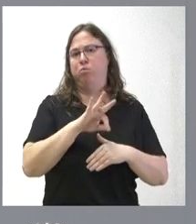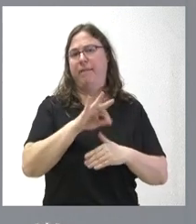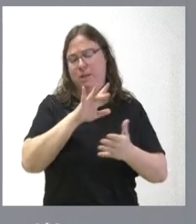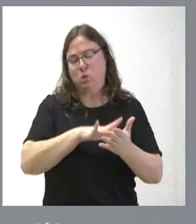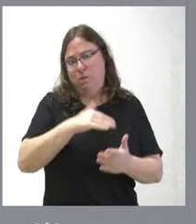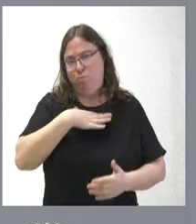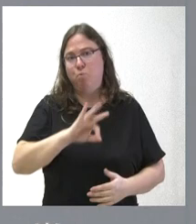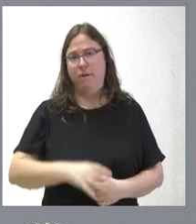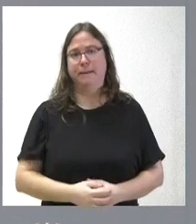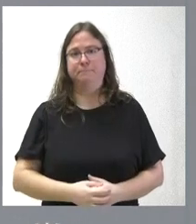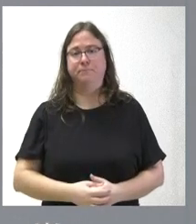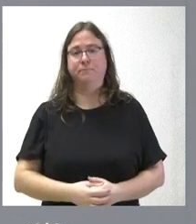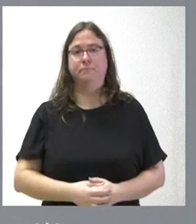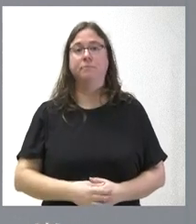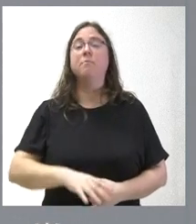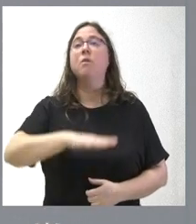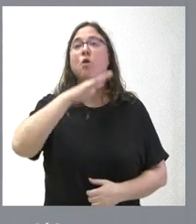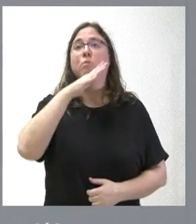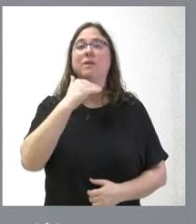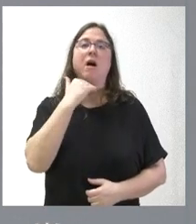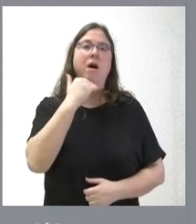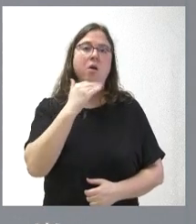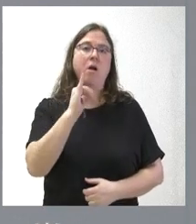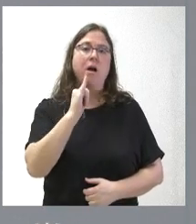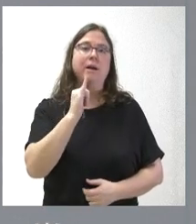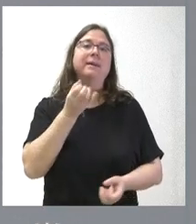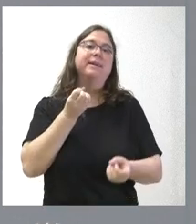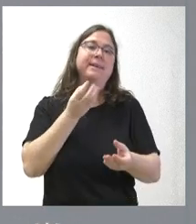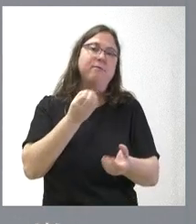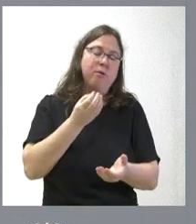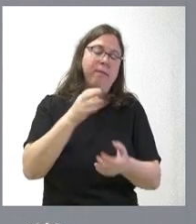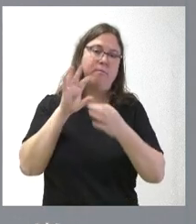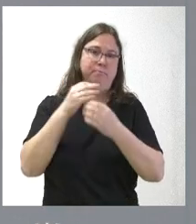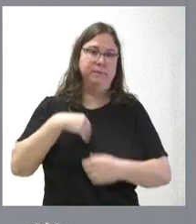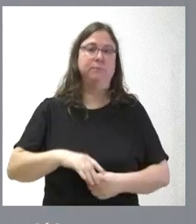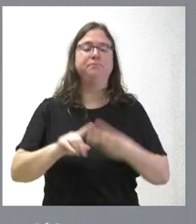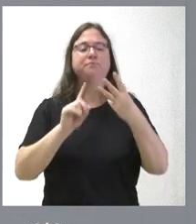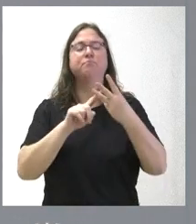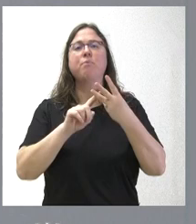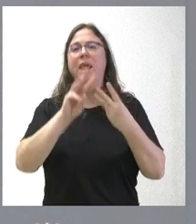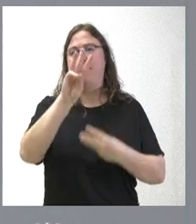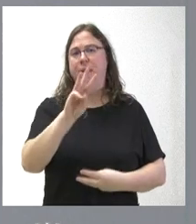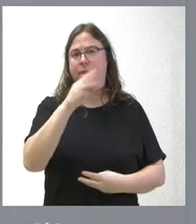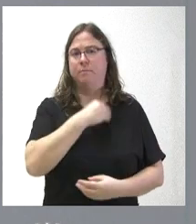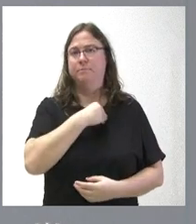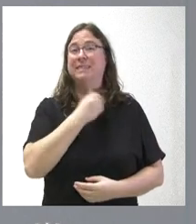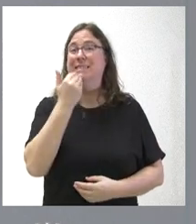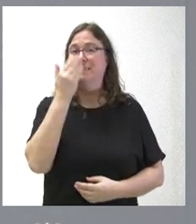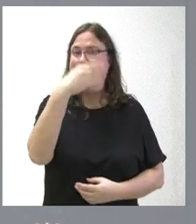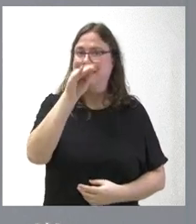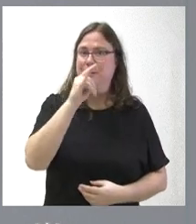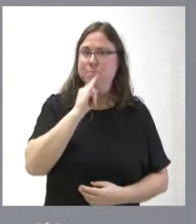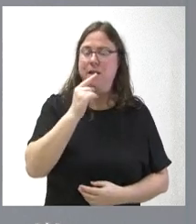podido ocurrir y, por tanto, que hubiera también información a este respecto. Y lo tercero, si no lo he entendido mal,